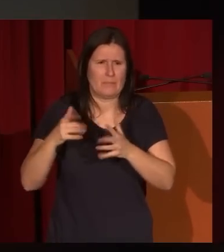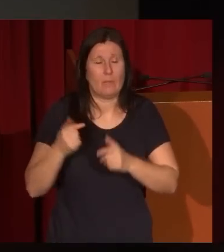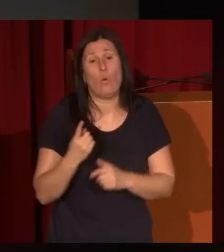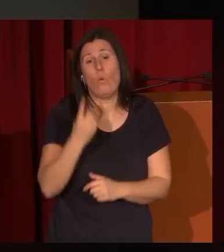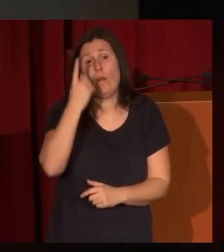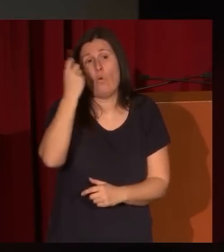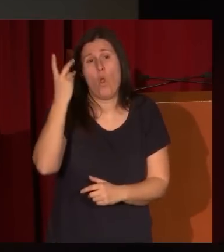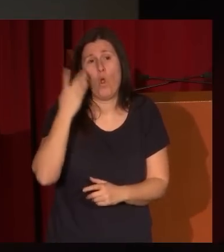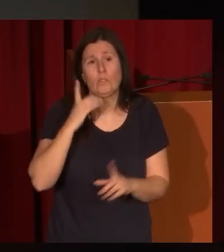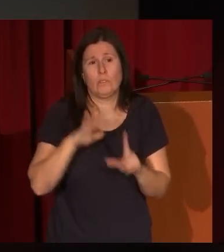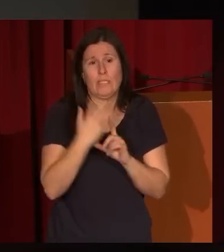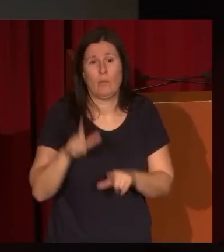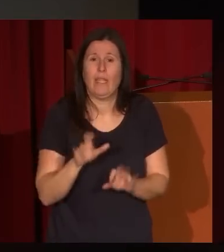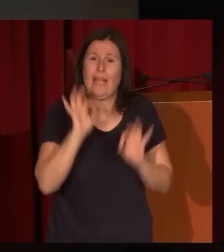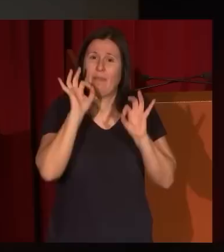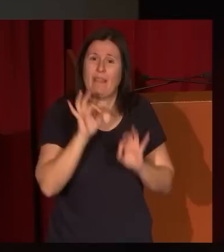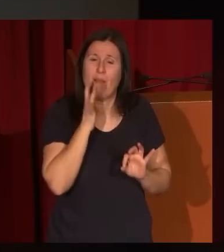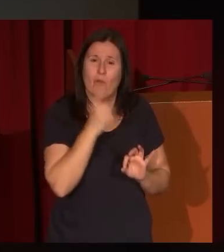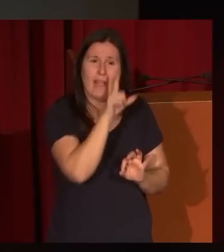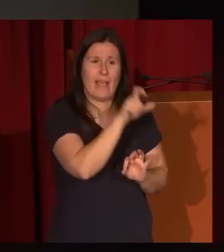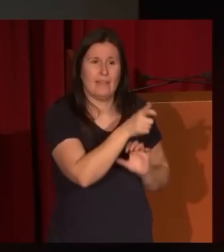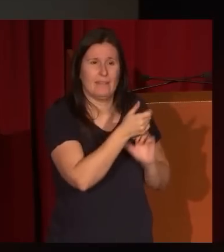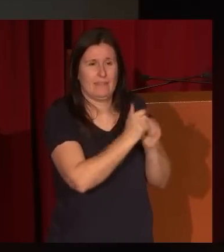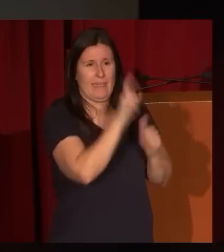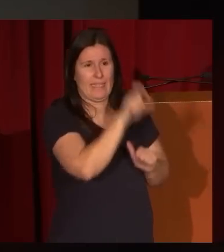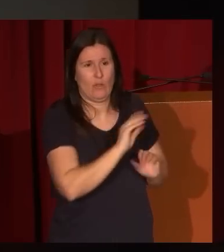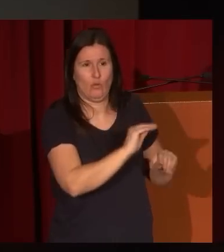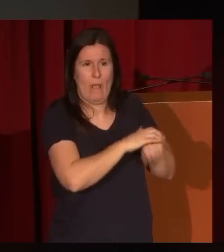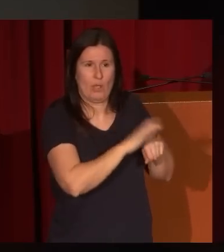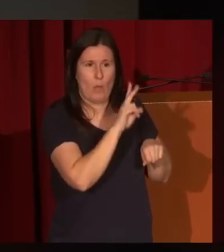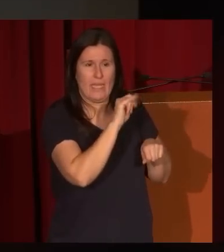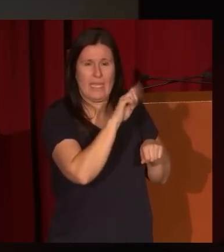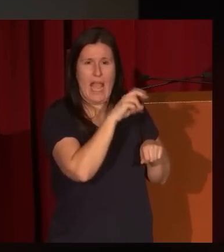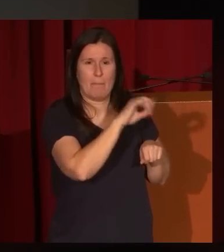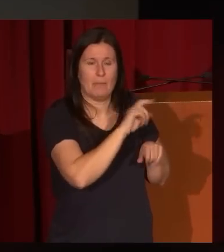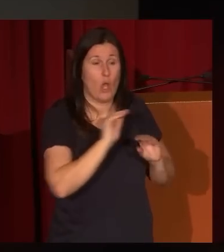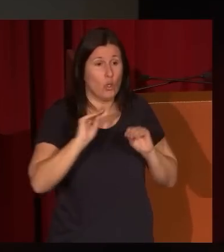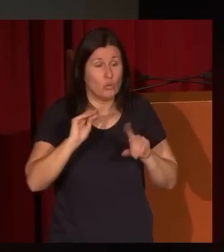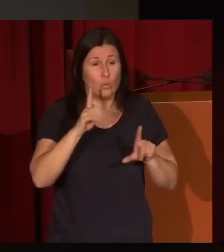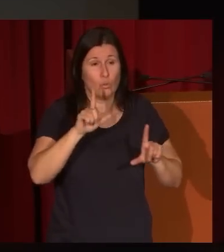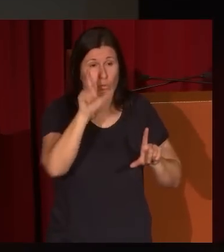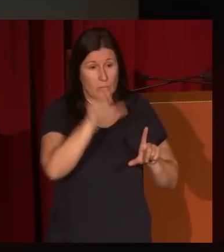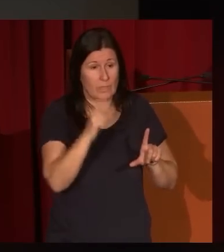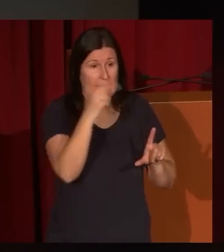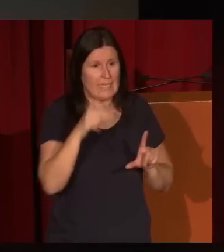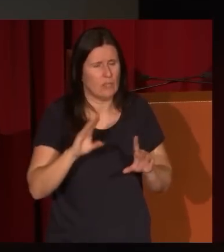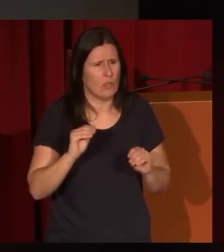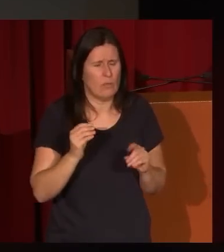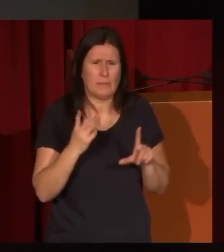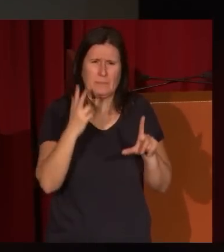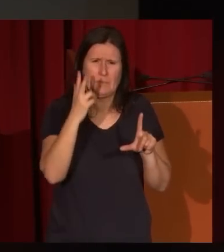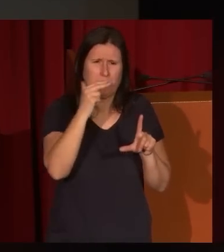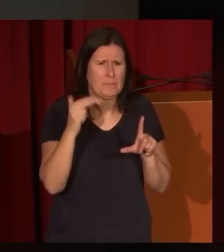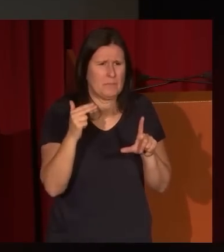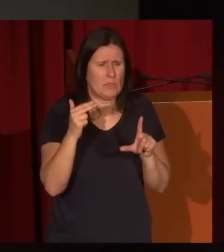por ser un retrato de su amigo Pérez Villamil, pero realmente sus dibujos, sus retratos son muy duros, muy